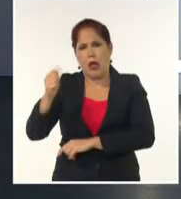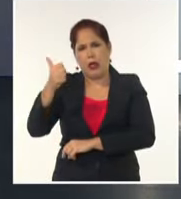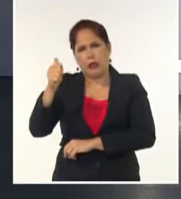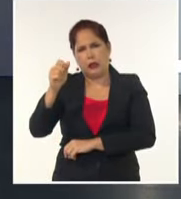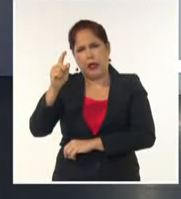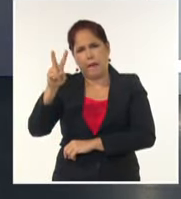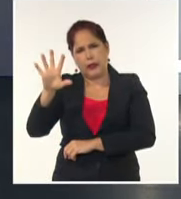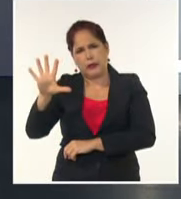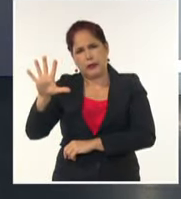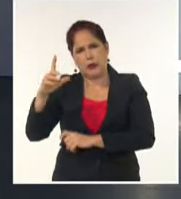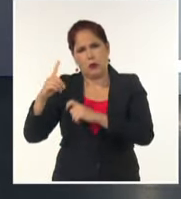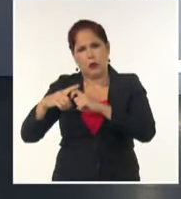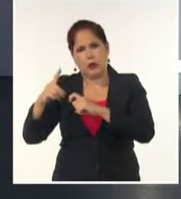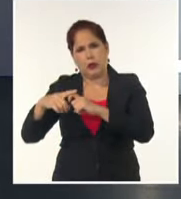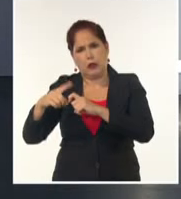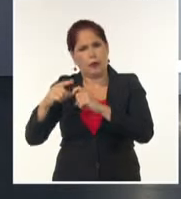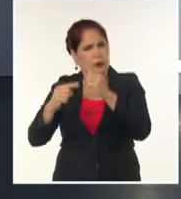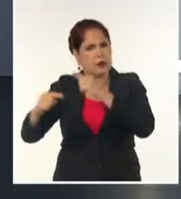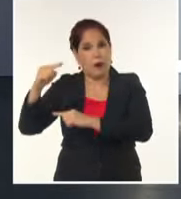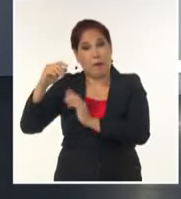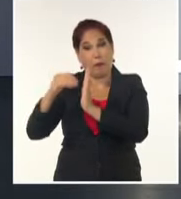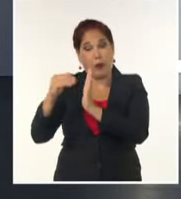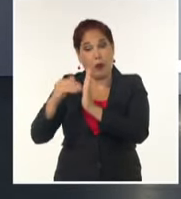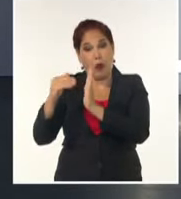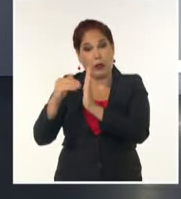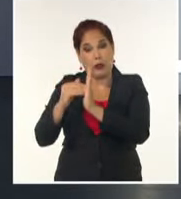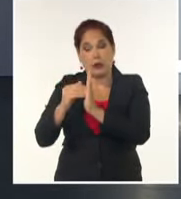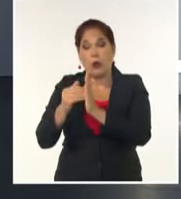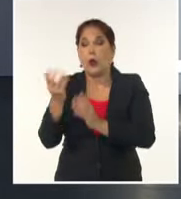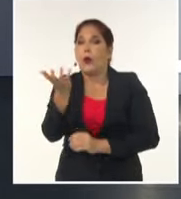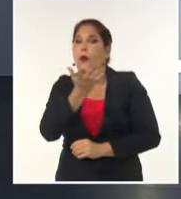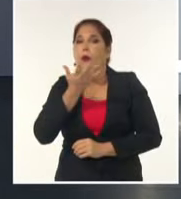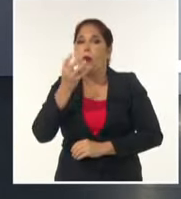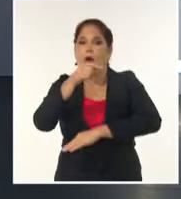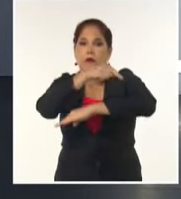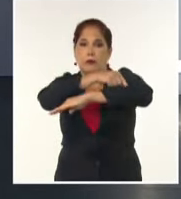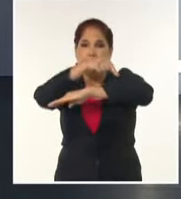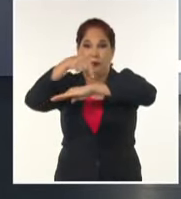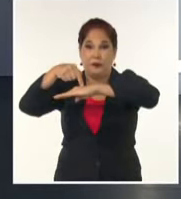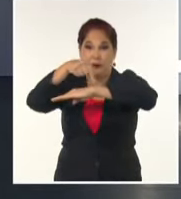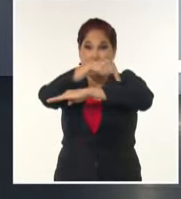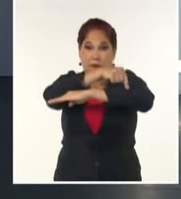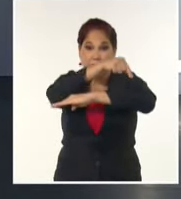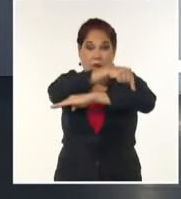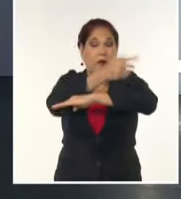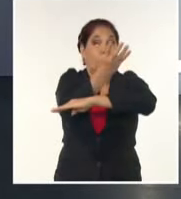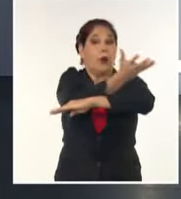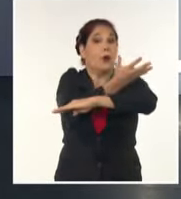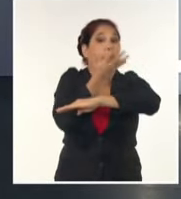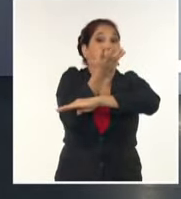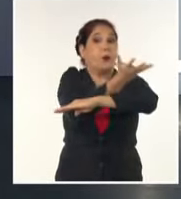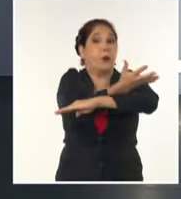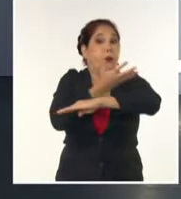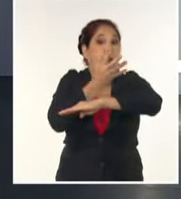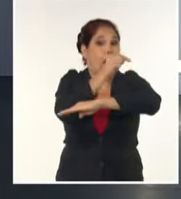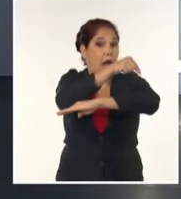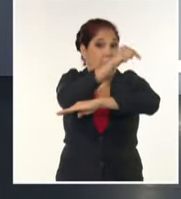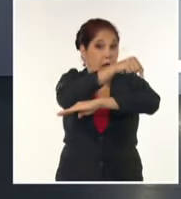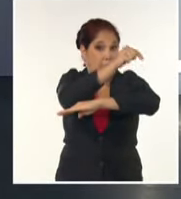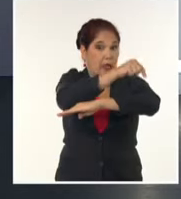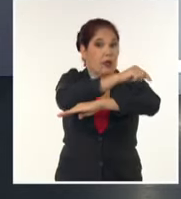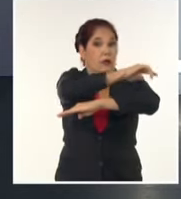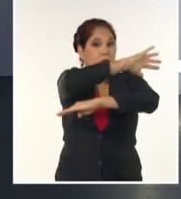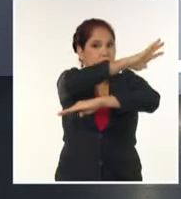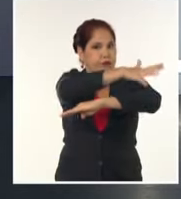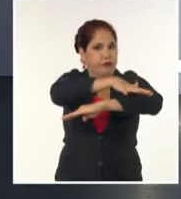kilómetros por hora, aunque sobre todo en la tarde pueden ser algo superiores en zonas de la costa norte de la región oriental. Precisamente en el litoral norte del oriente tendremos oleaje